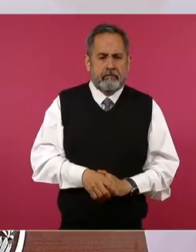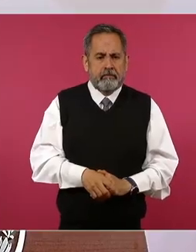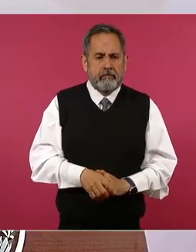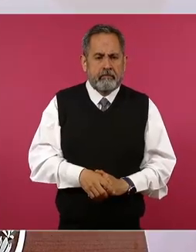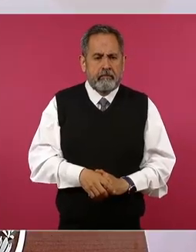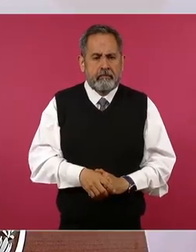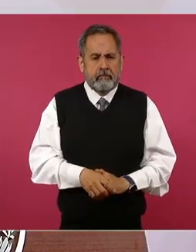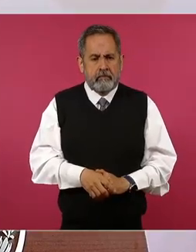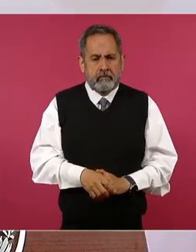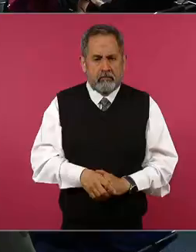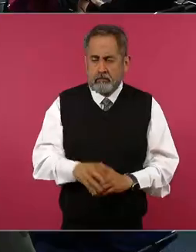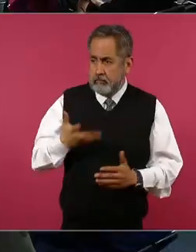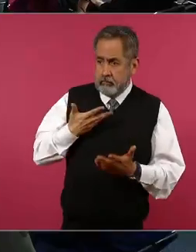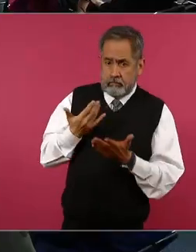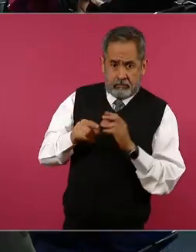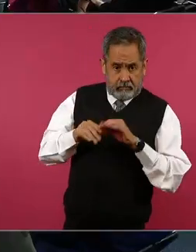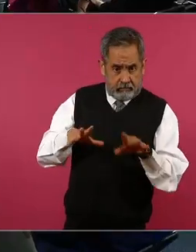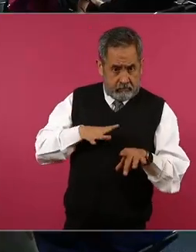¿la podemos ver?